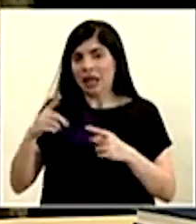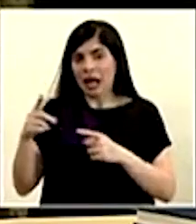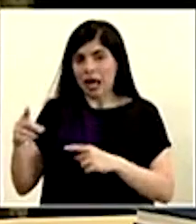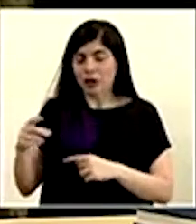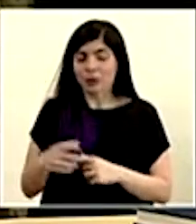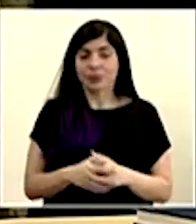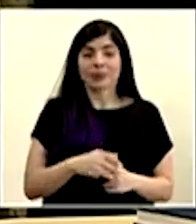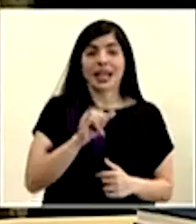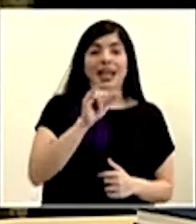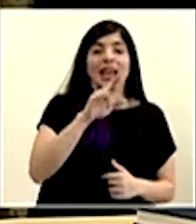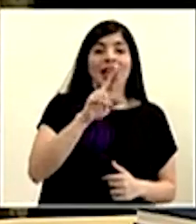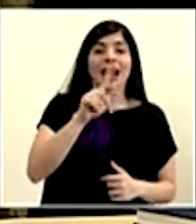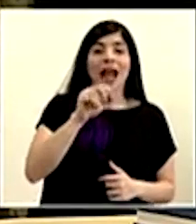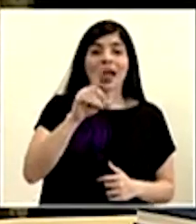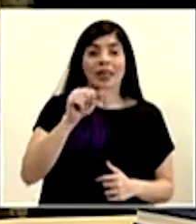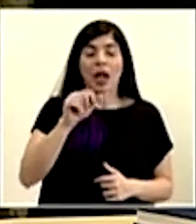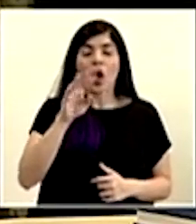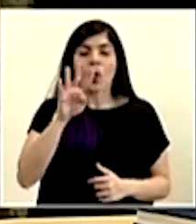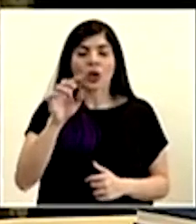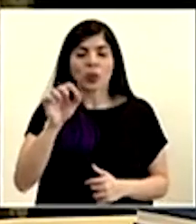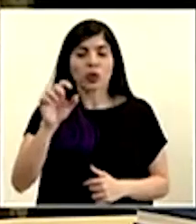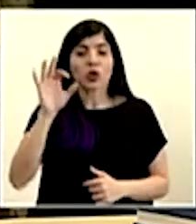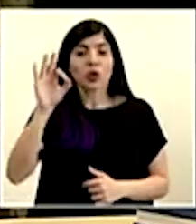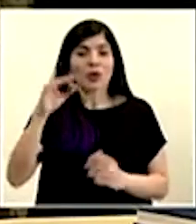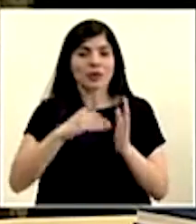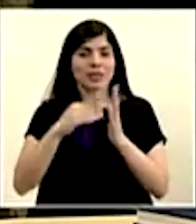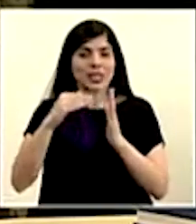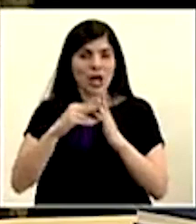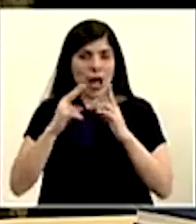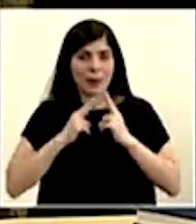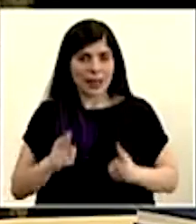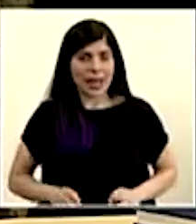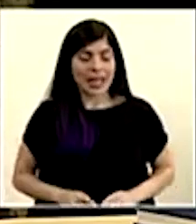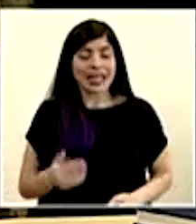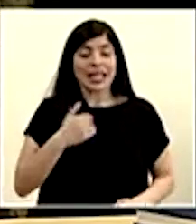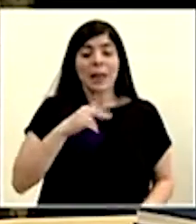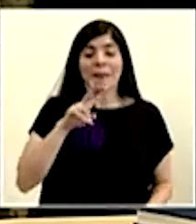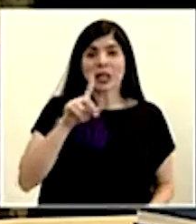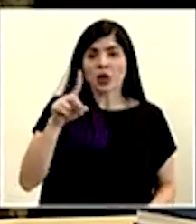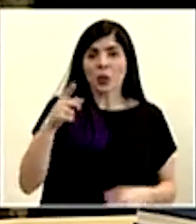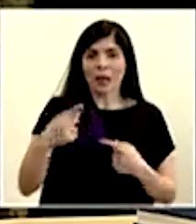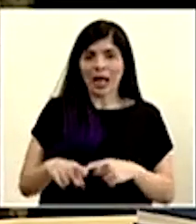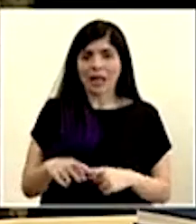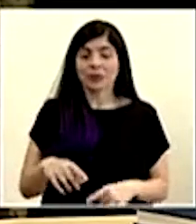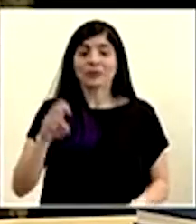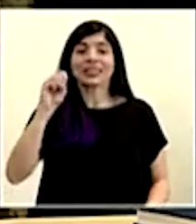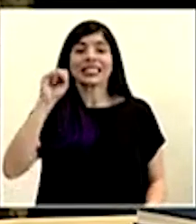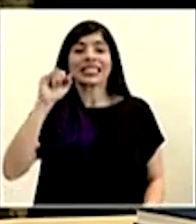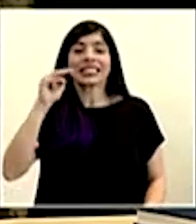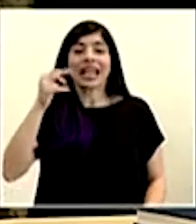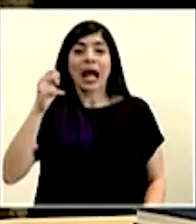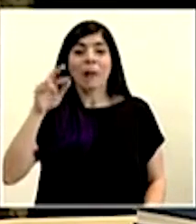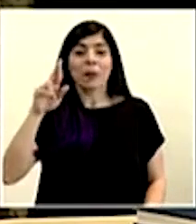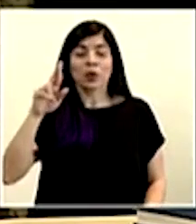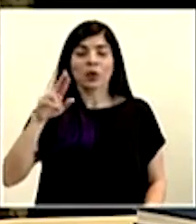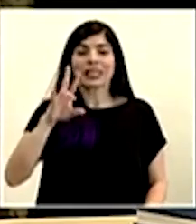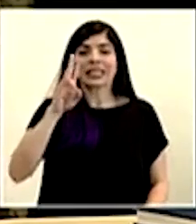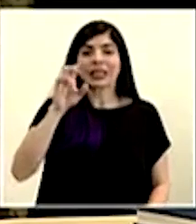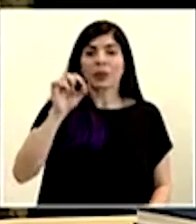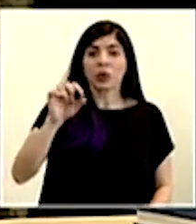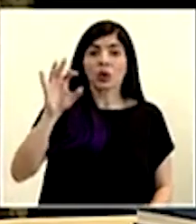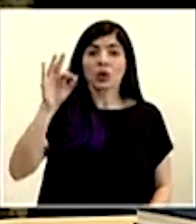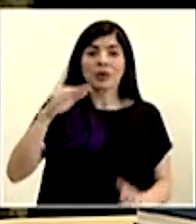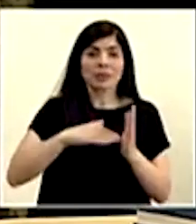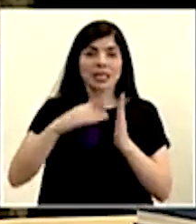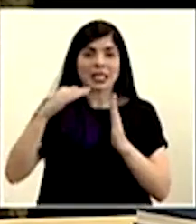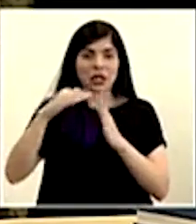Irlanda, 4.9 millones de habitantes, 21.000 casos. Singapur, 5.7 millones de habitantes,